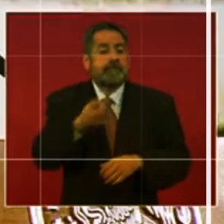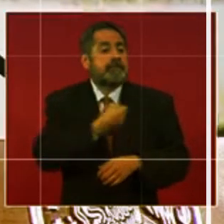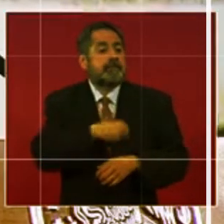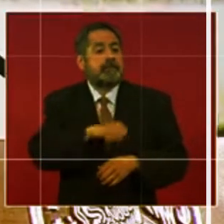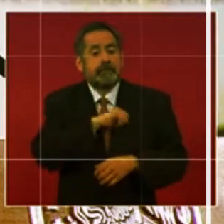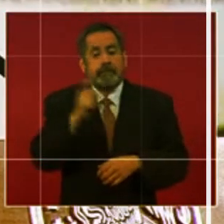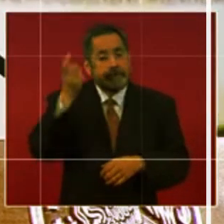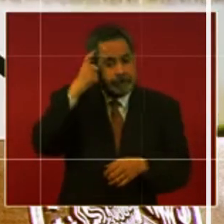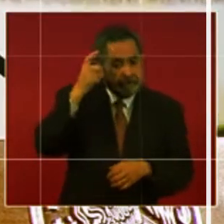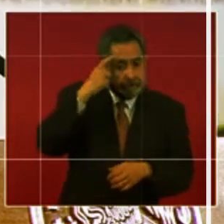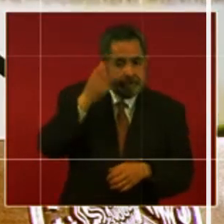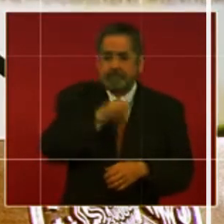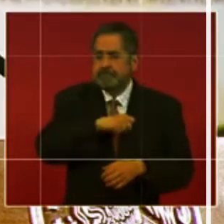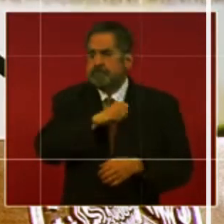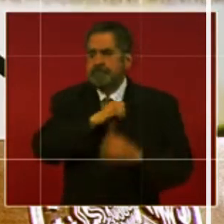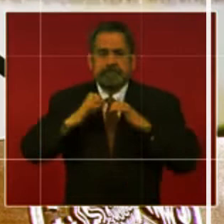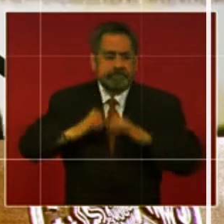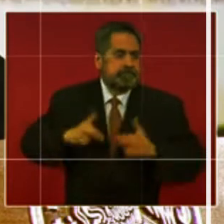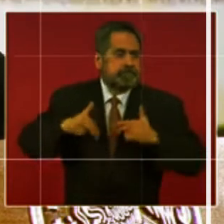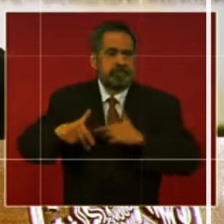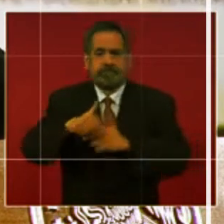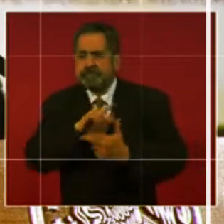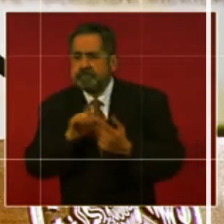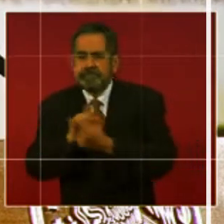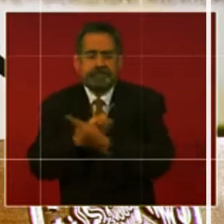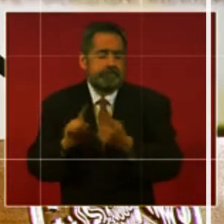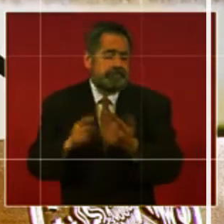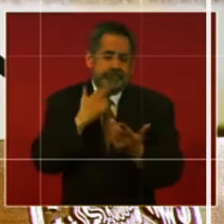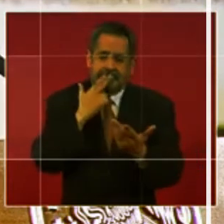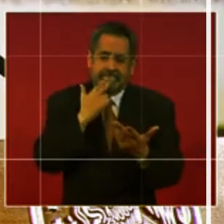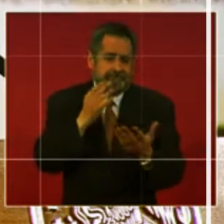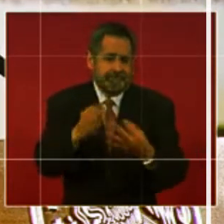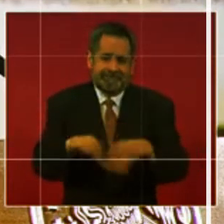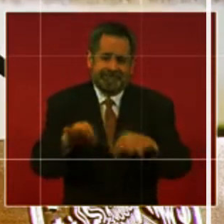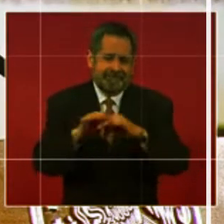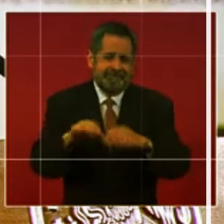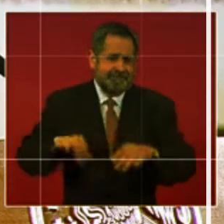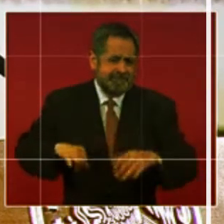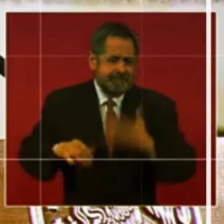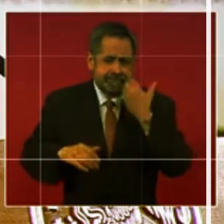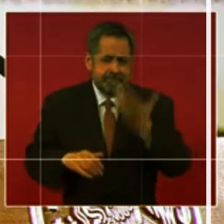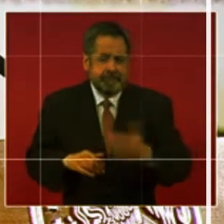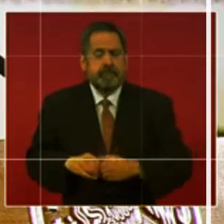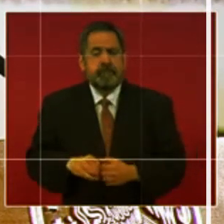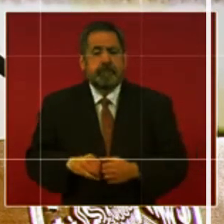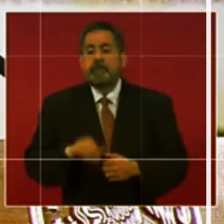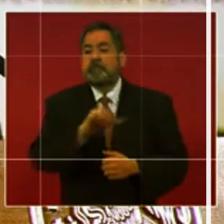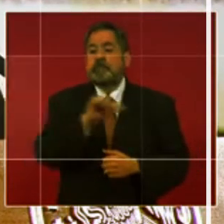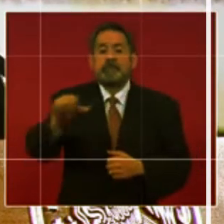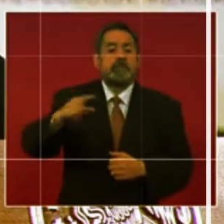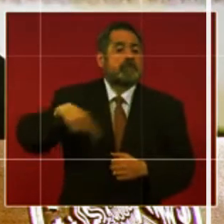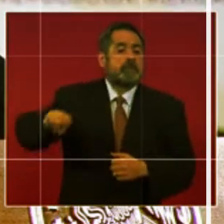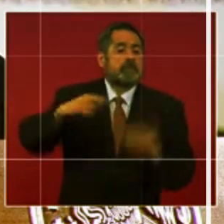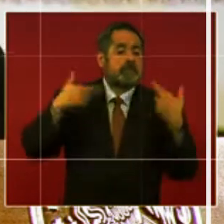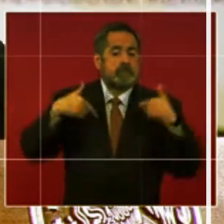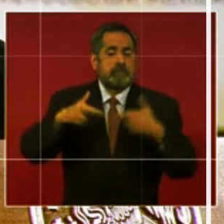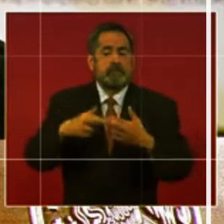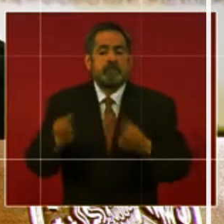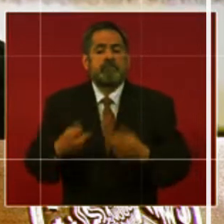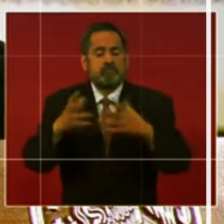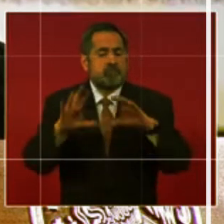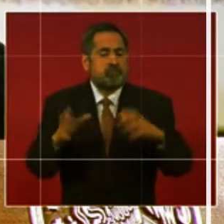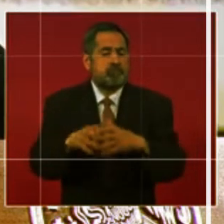salud física que tanto nos interesa. Referente al proceso de vacunación del personal educativo, pues tenemos dosis